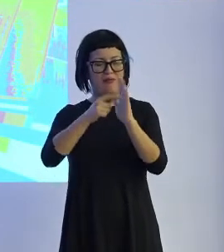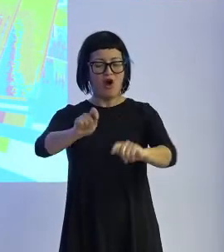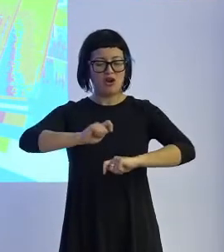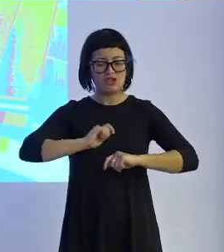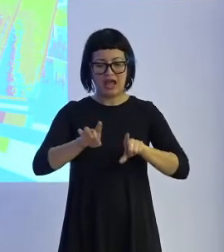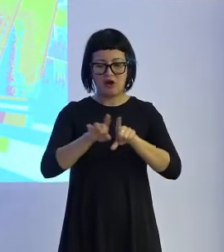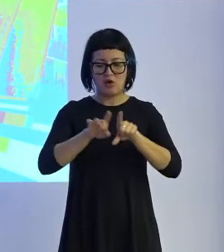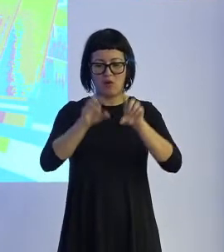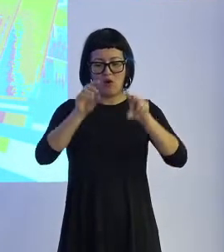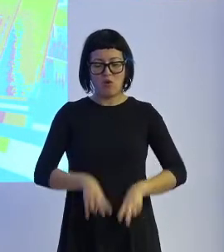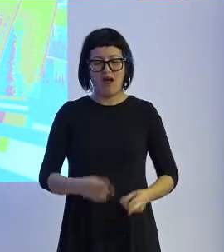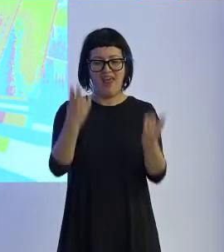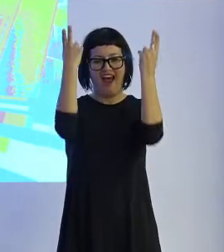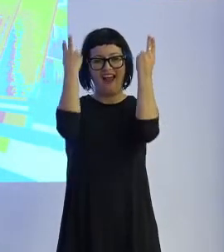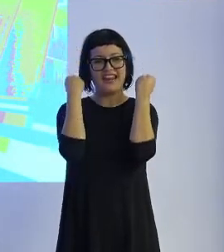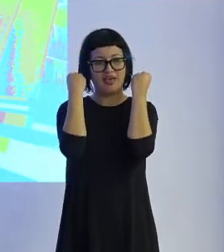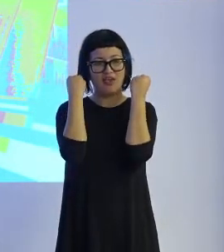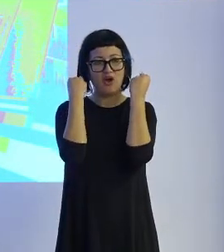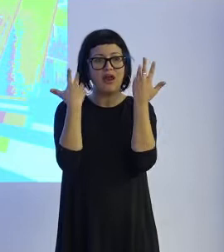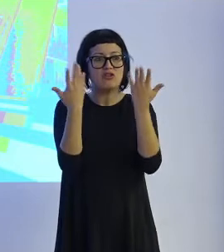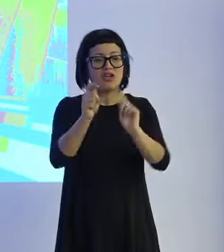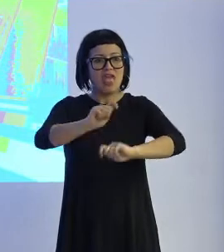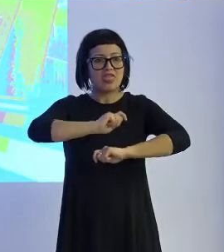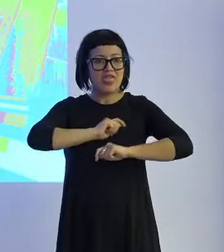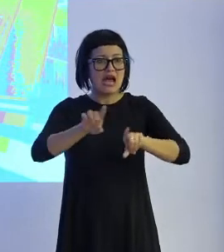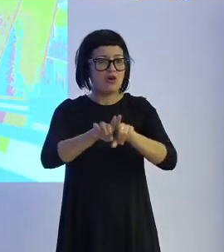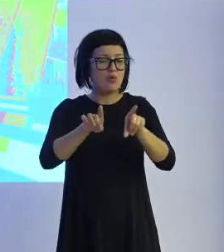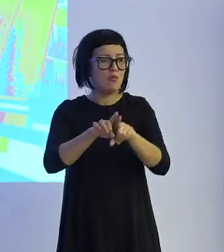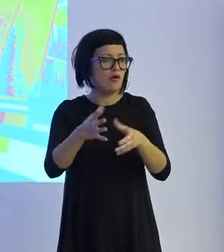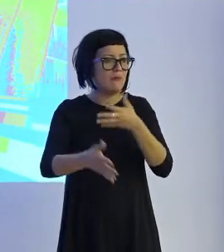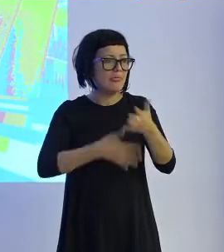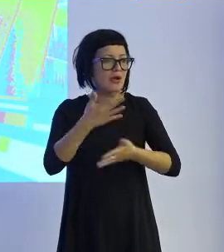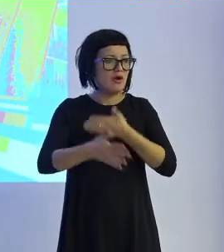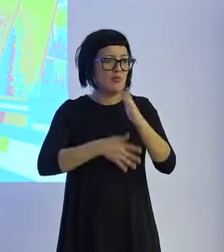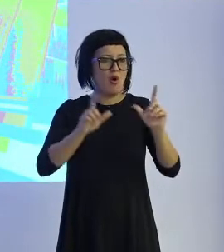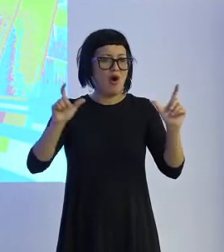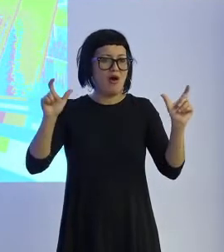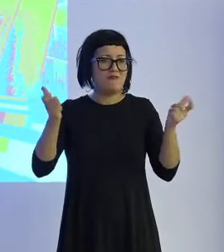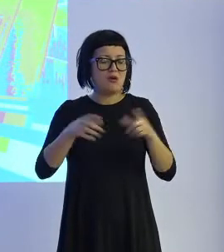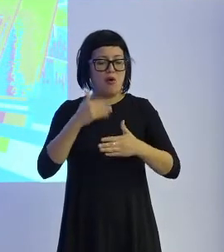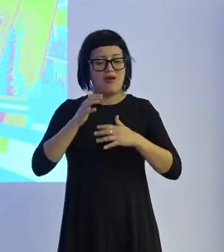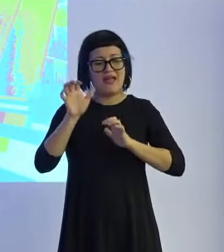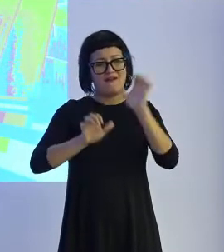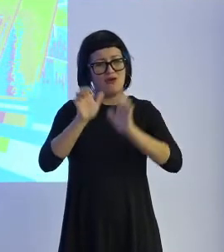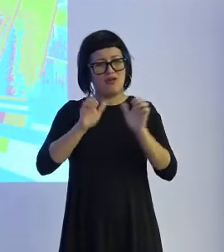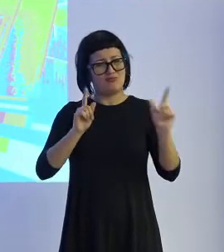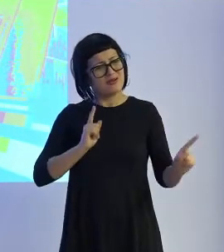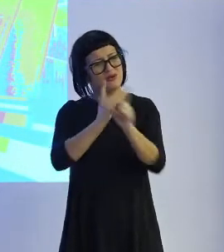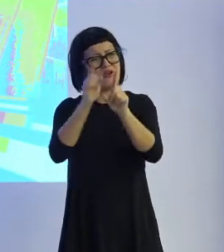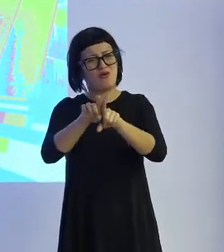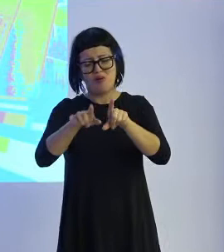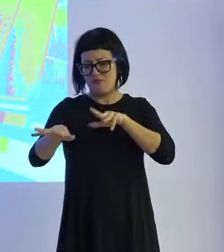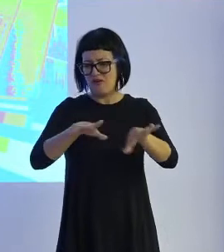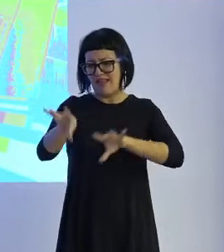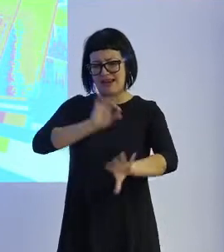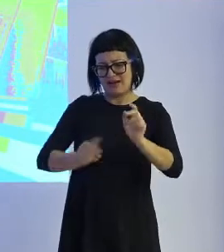una cierta alienación y a lo que yo he denominado evolución, como falta de movilidad.